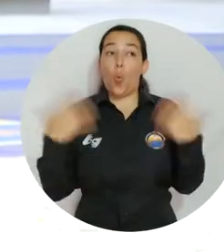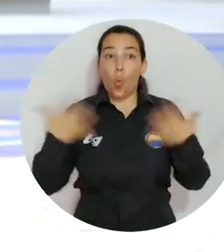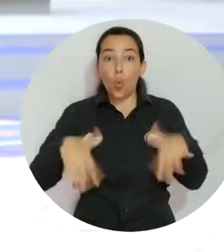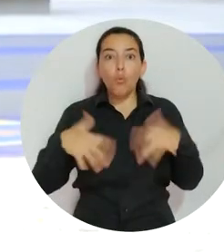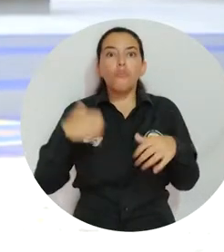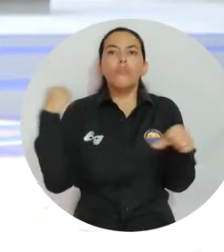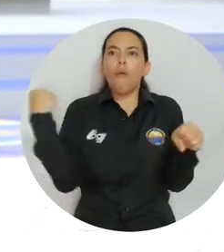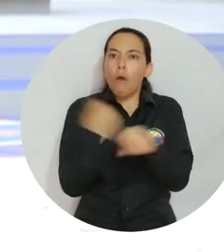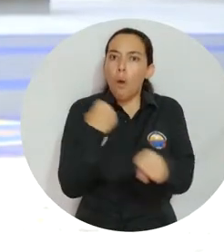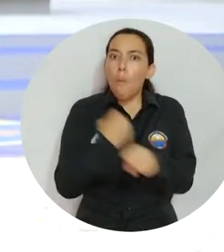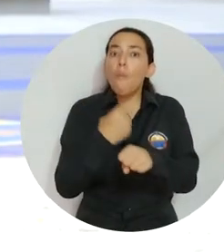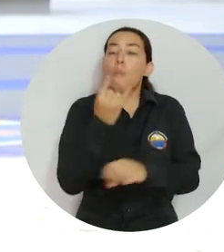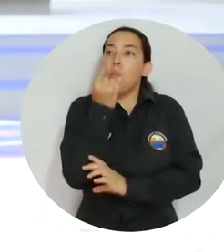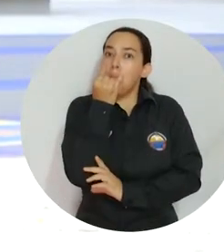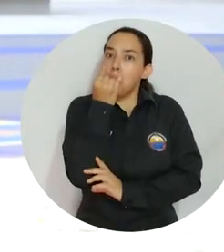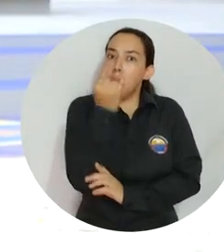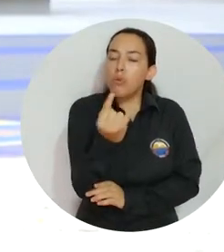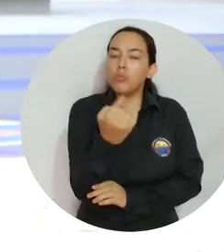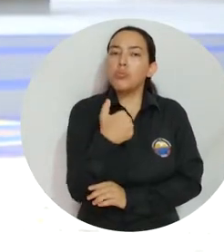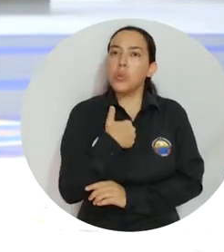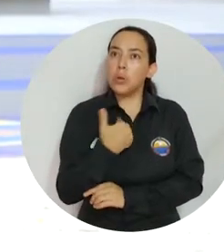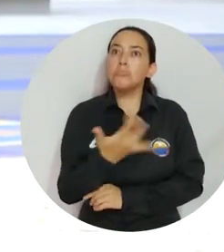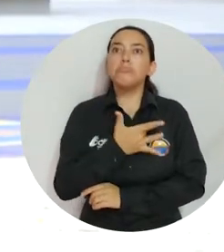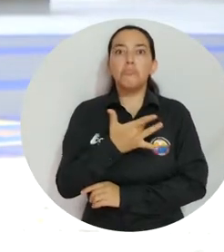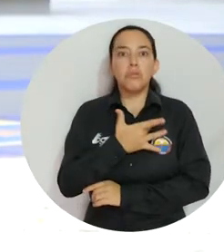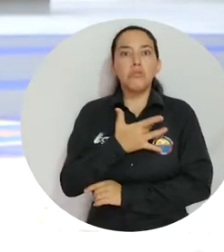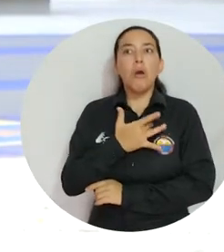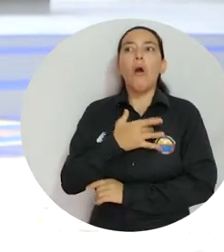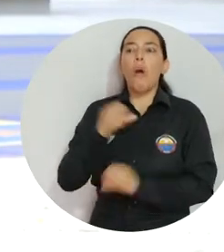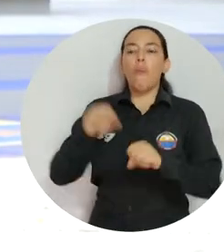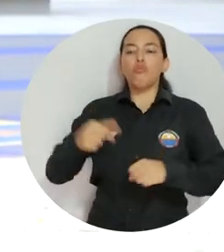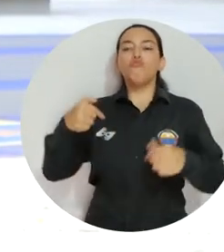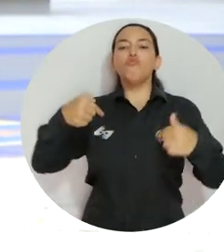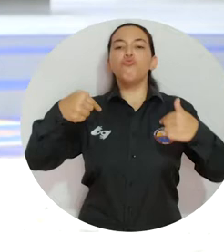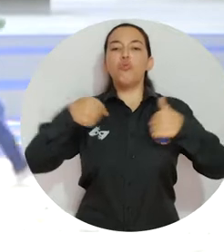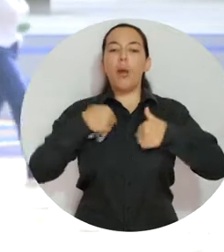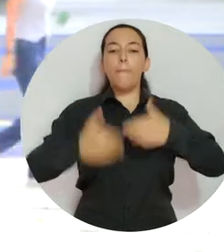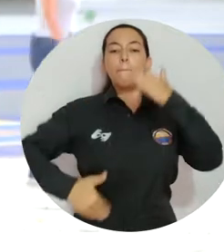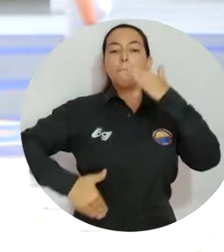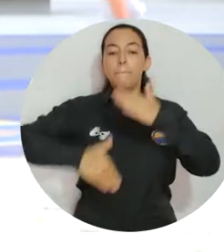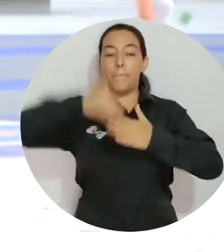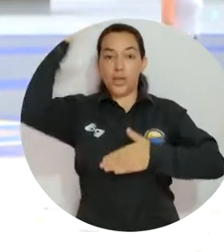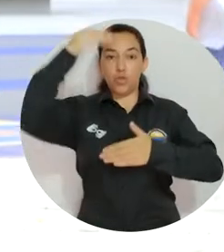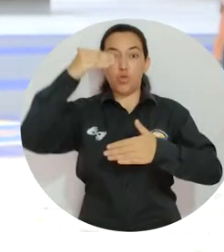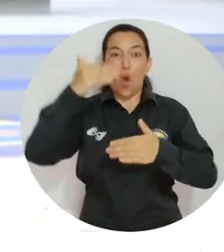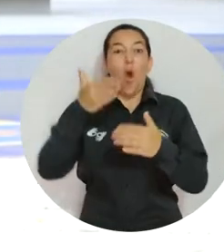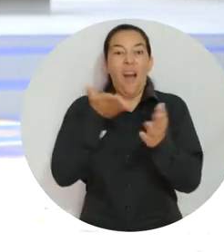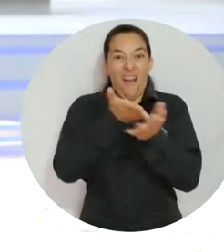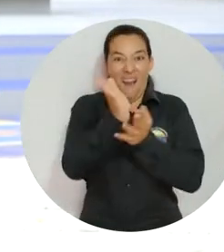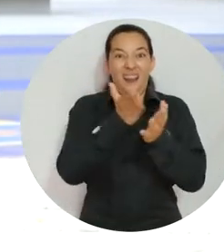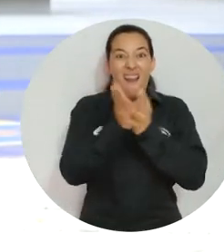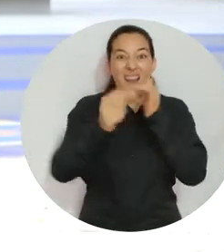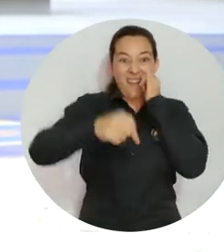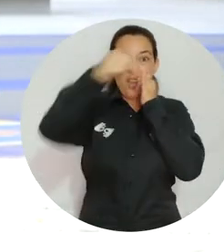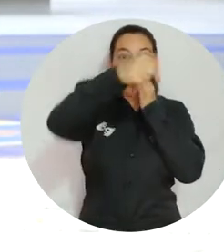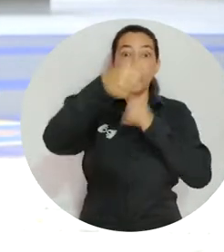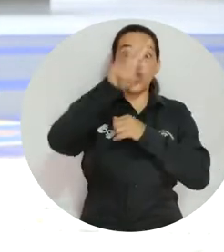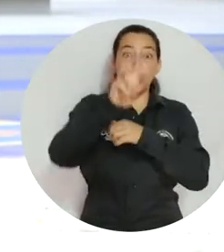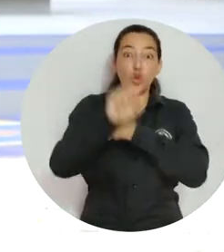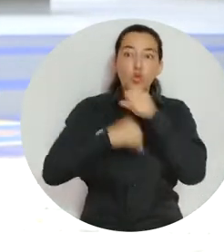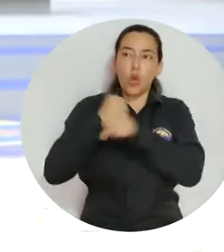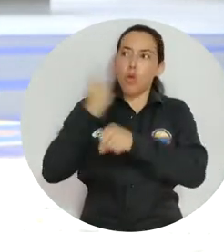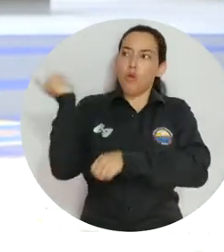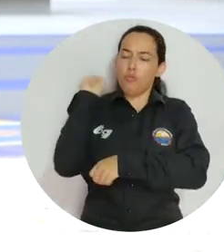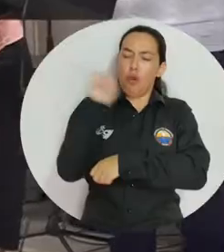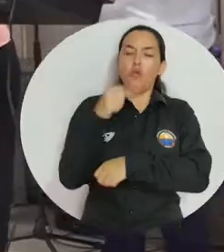Fue una labor muy bonita y muy interesante. Me puedo dar el lujo y el gusto de decir que estoy desde que inició el Programa de Ingeniería Electrónica